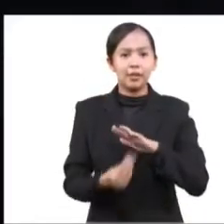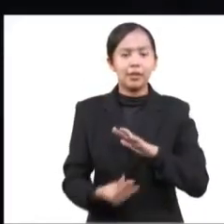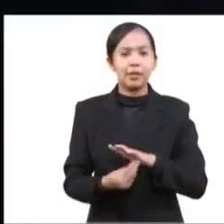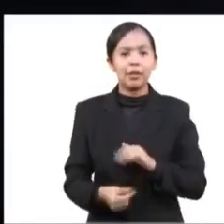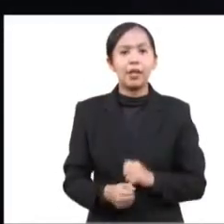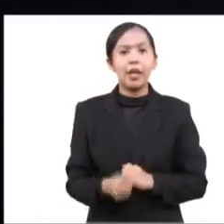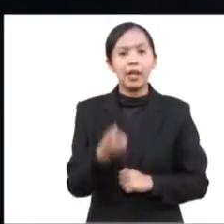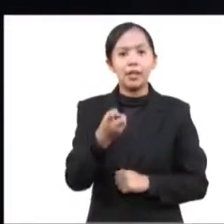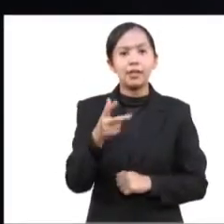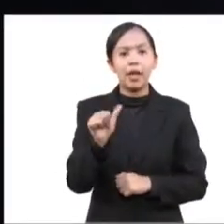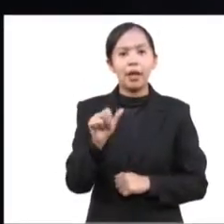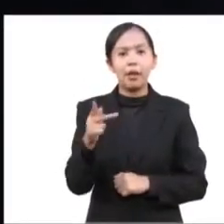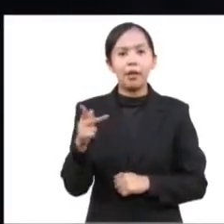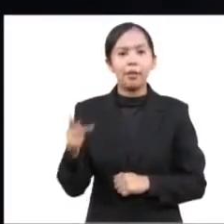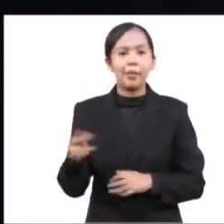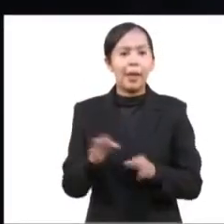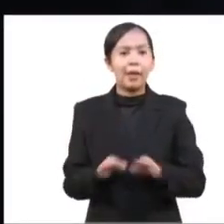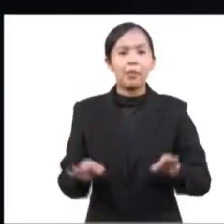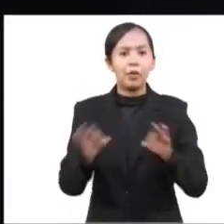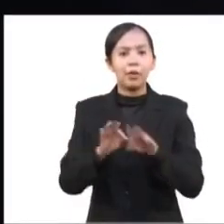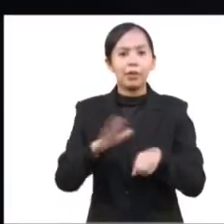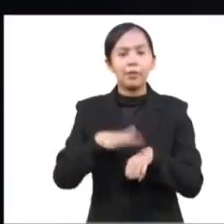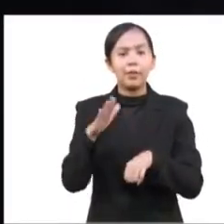de las aplicaciones más importantes.